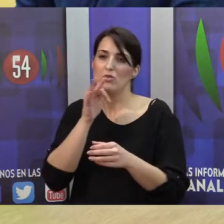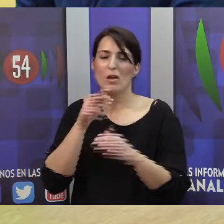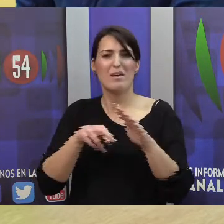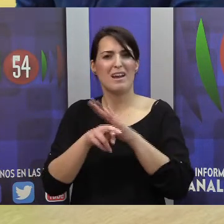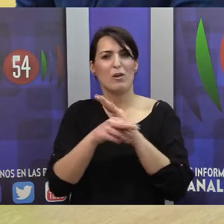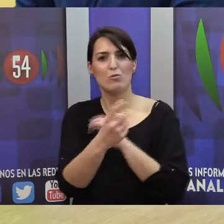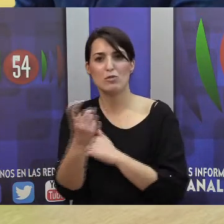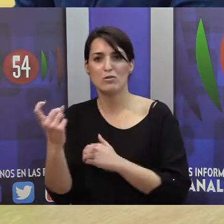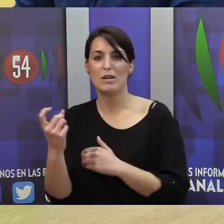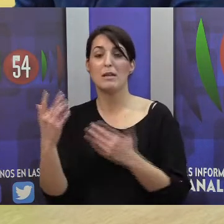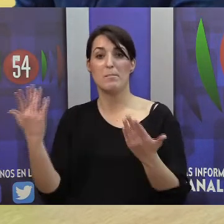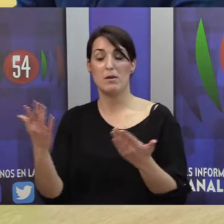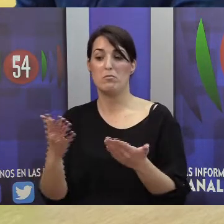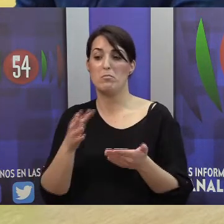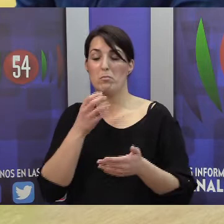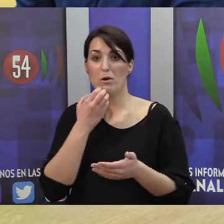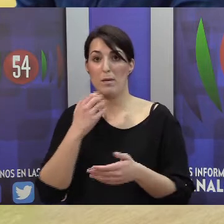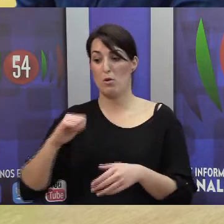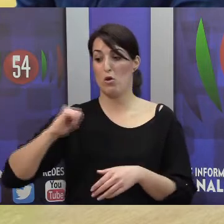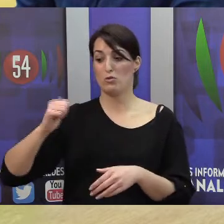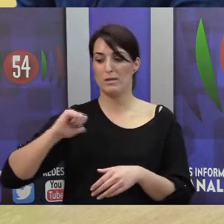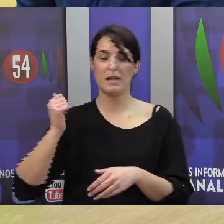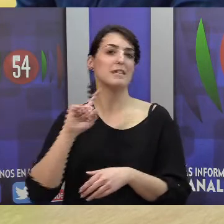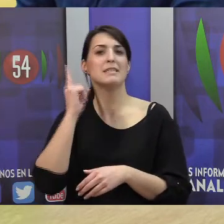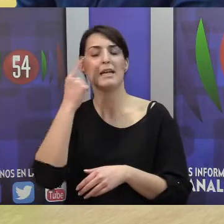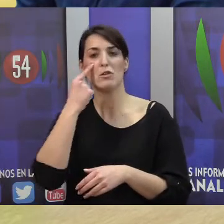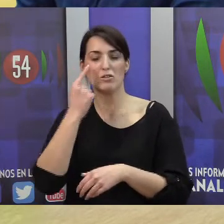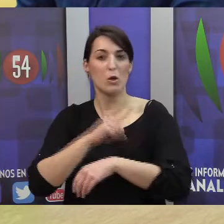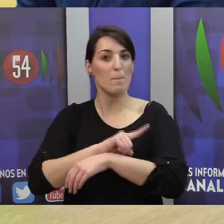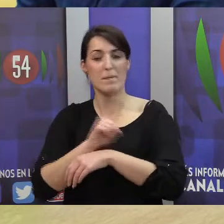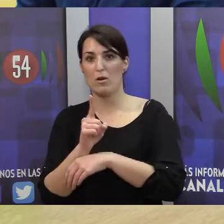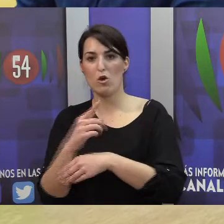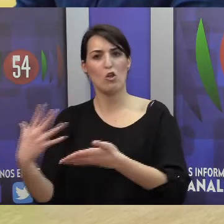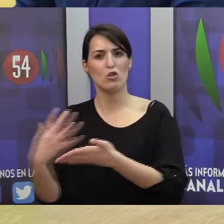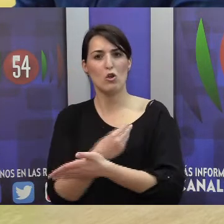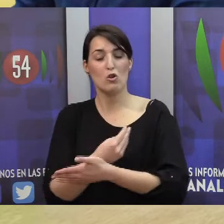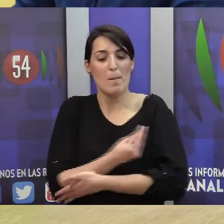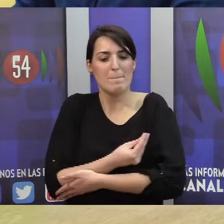diagnóstico precoz en los hospitales, a todos los recién nacidos les hacen la prueba de audición,